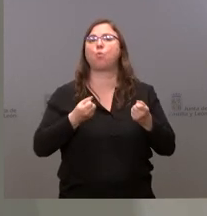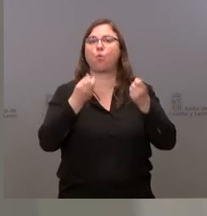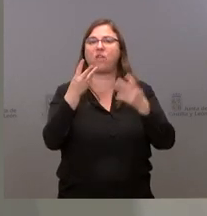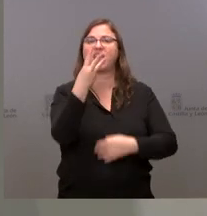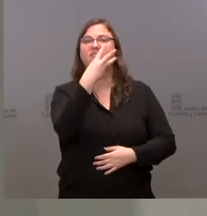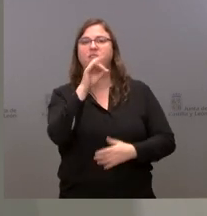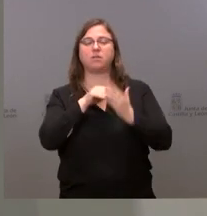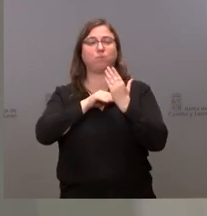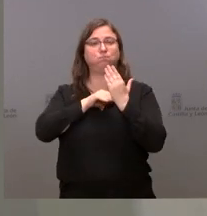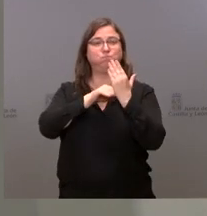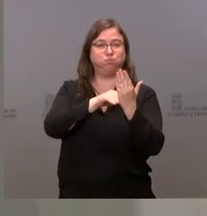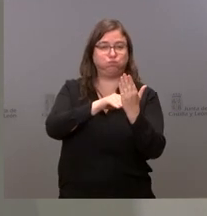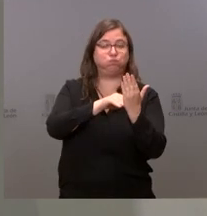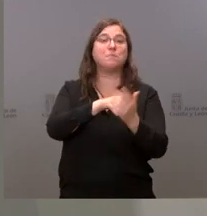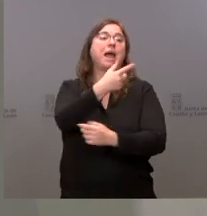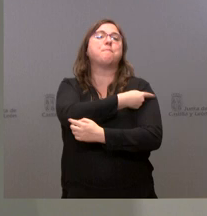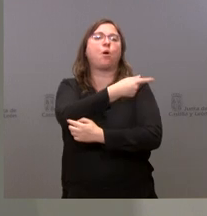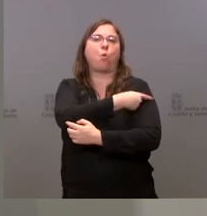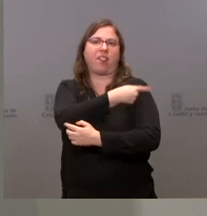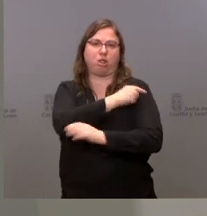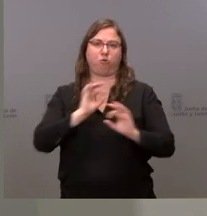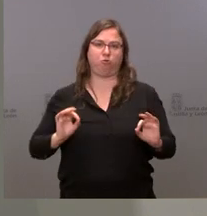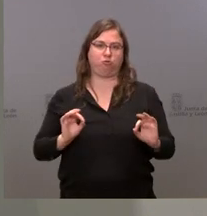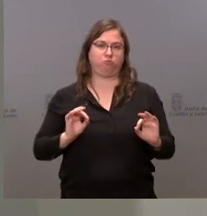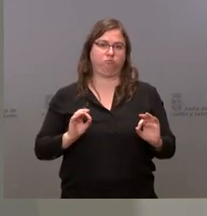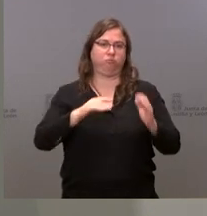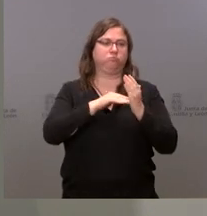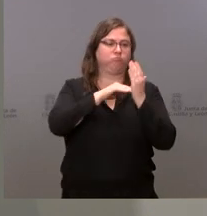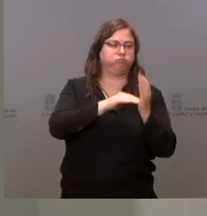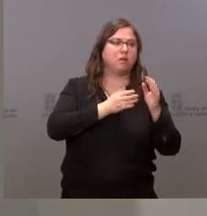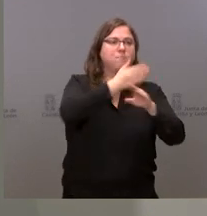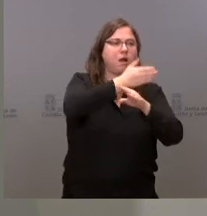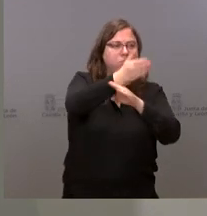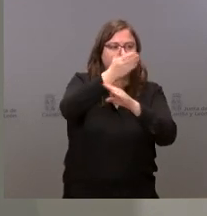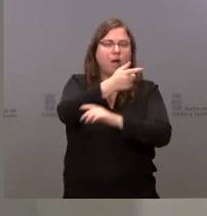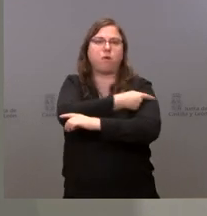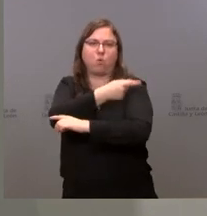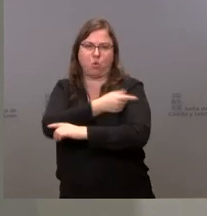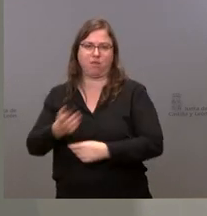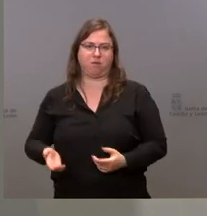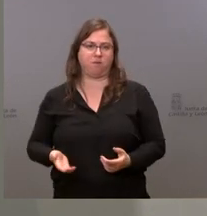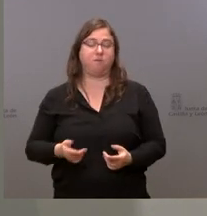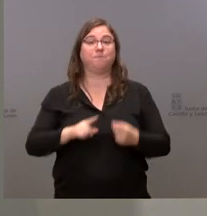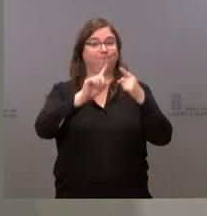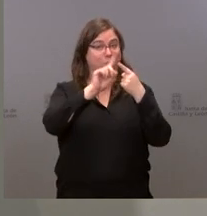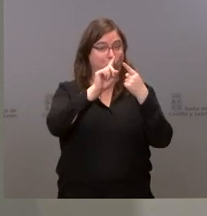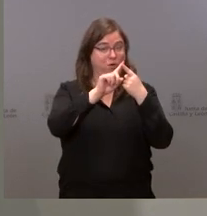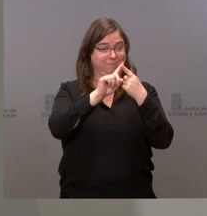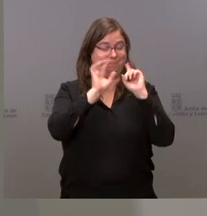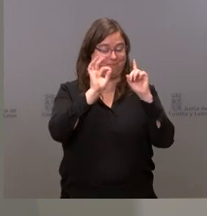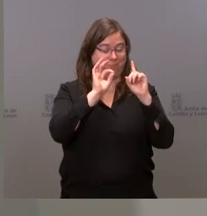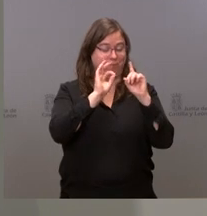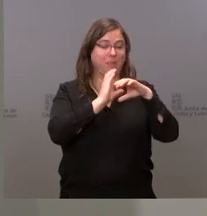móviles de vacunación. Son cuestiones diferentes. Por un lado están las unidades